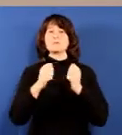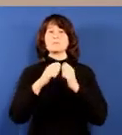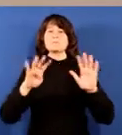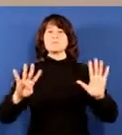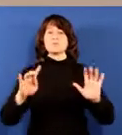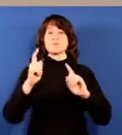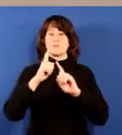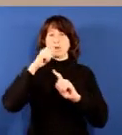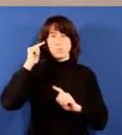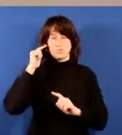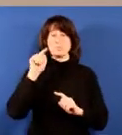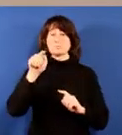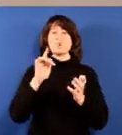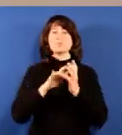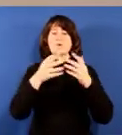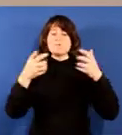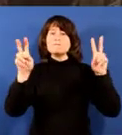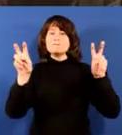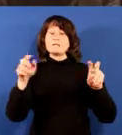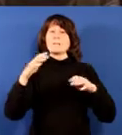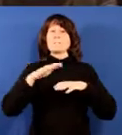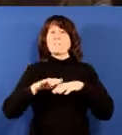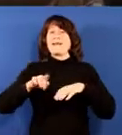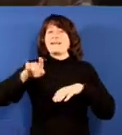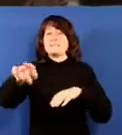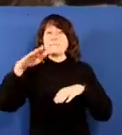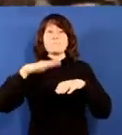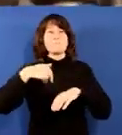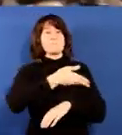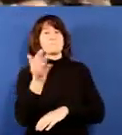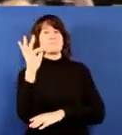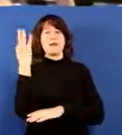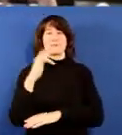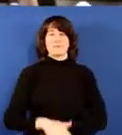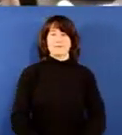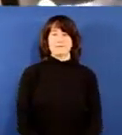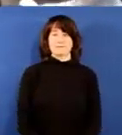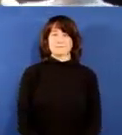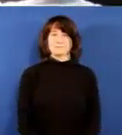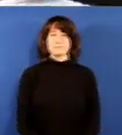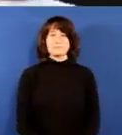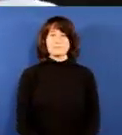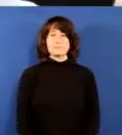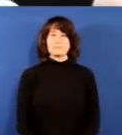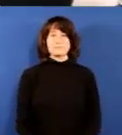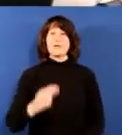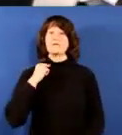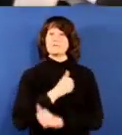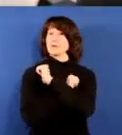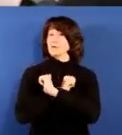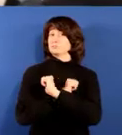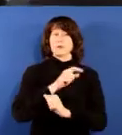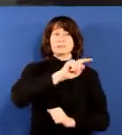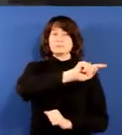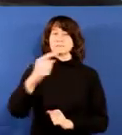arranca la campaña con el envío de 350.000 declaraciones ya confeccionadas. La campaña oficial bajo el lema Para